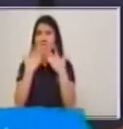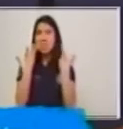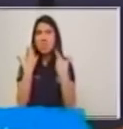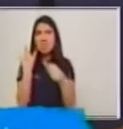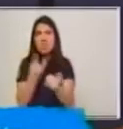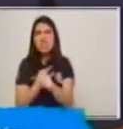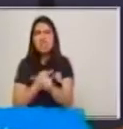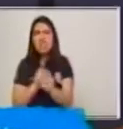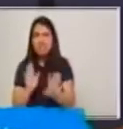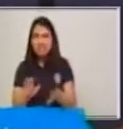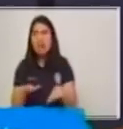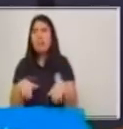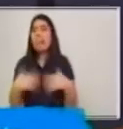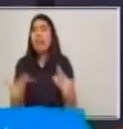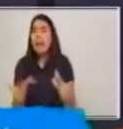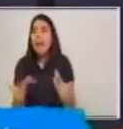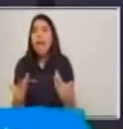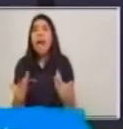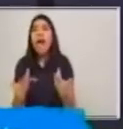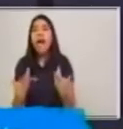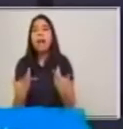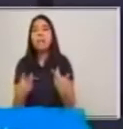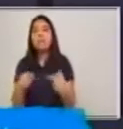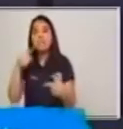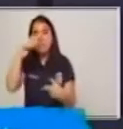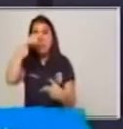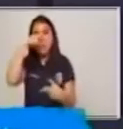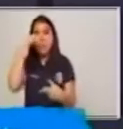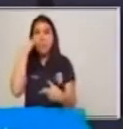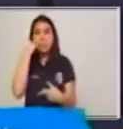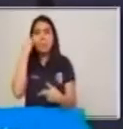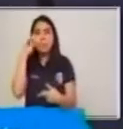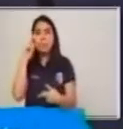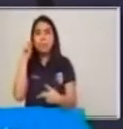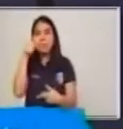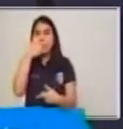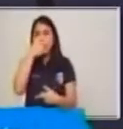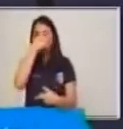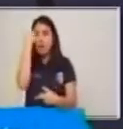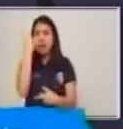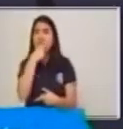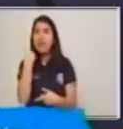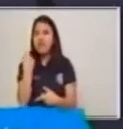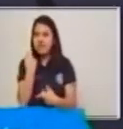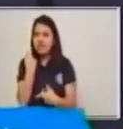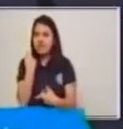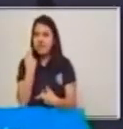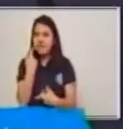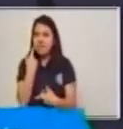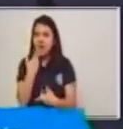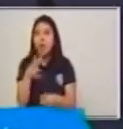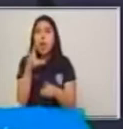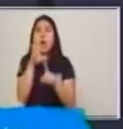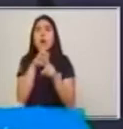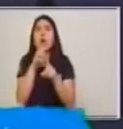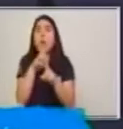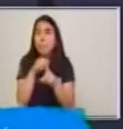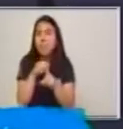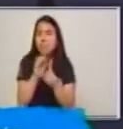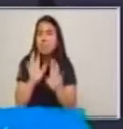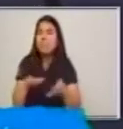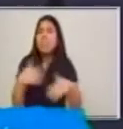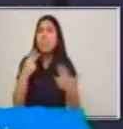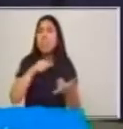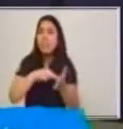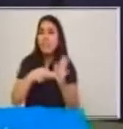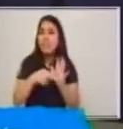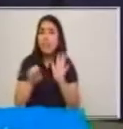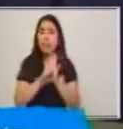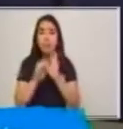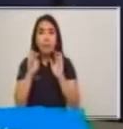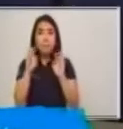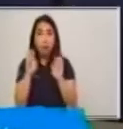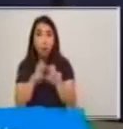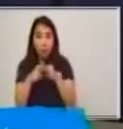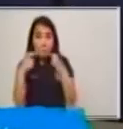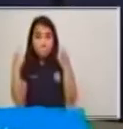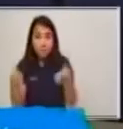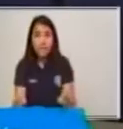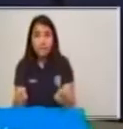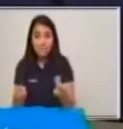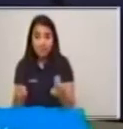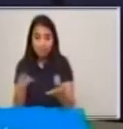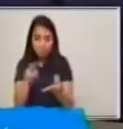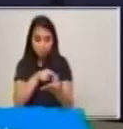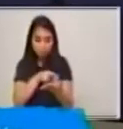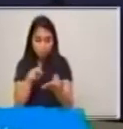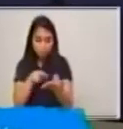cómicas y analicen la función de cada elemento. Es